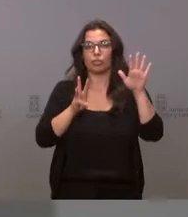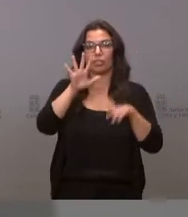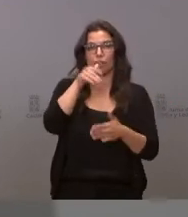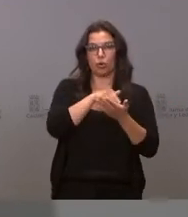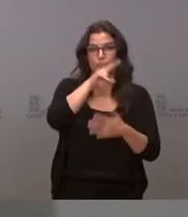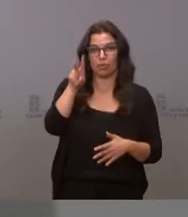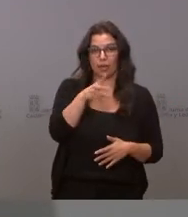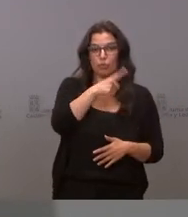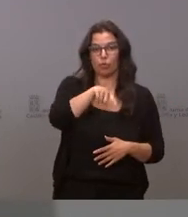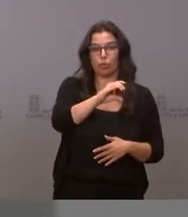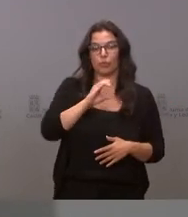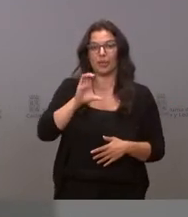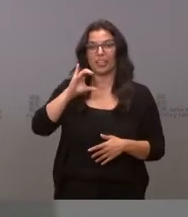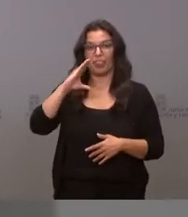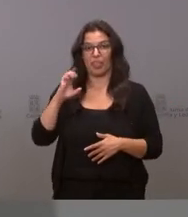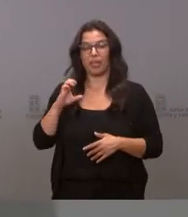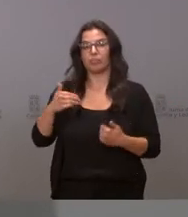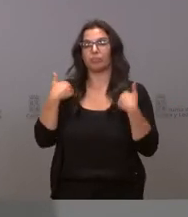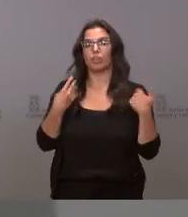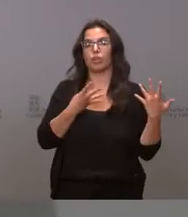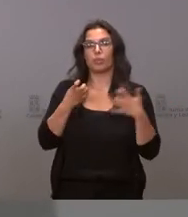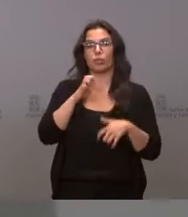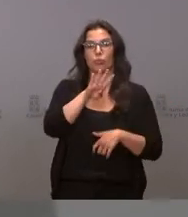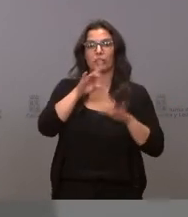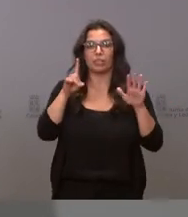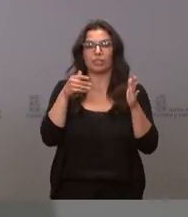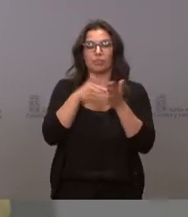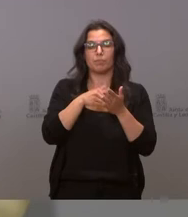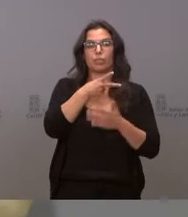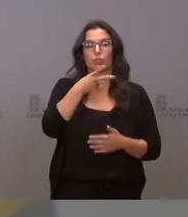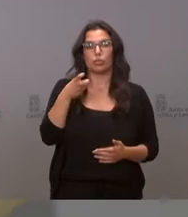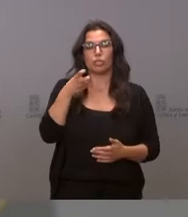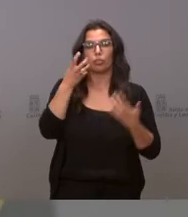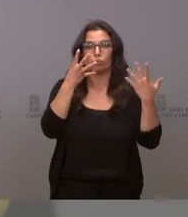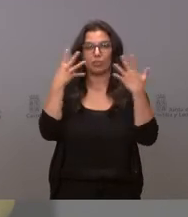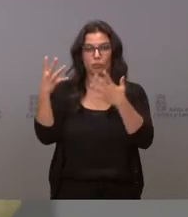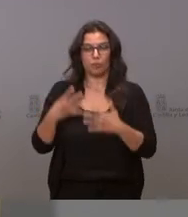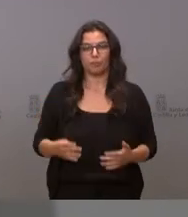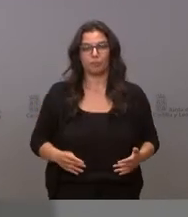de los cuales el ICE se hace cargo de 946.299.